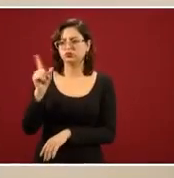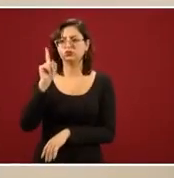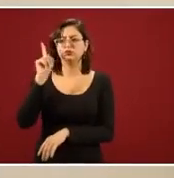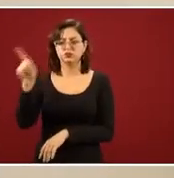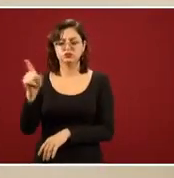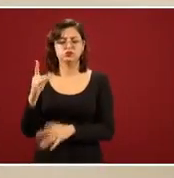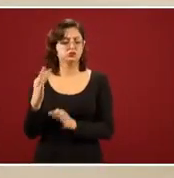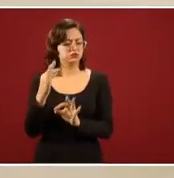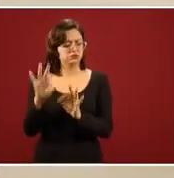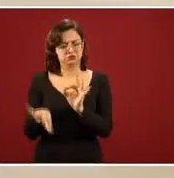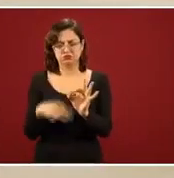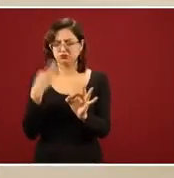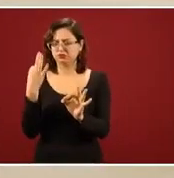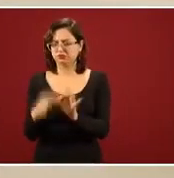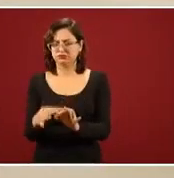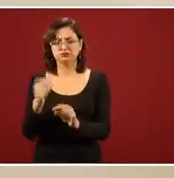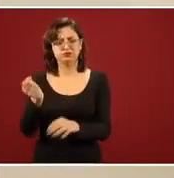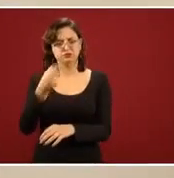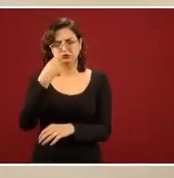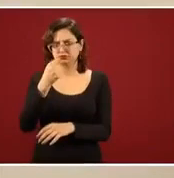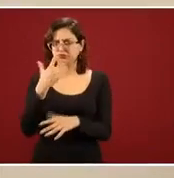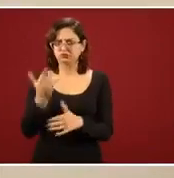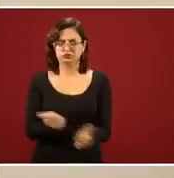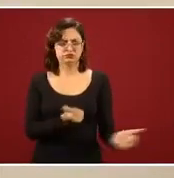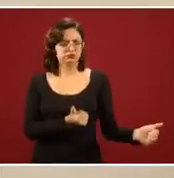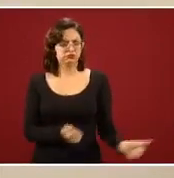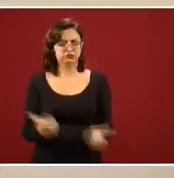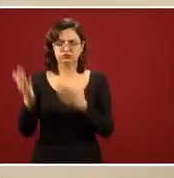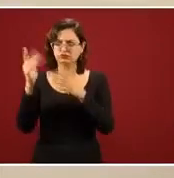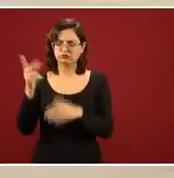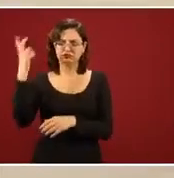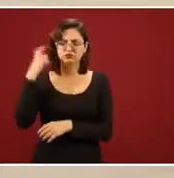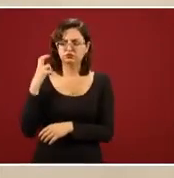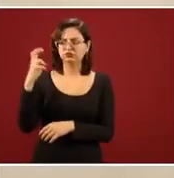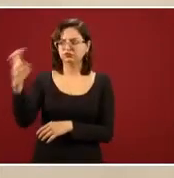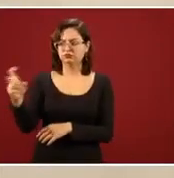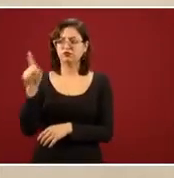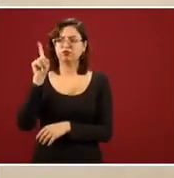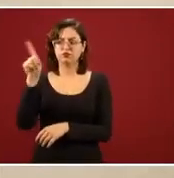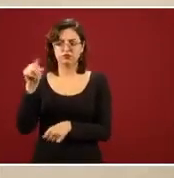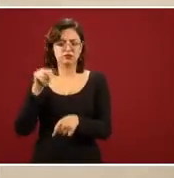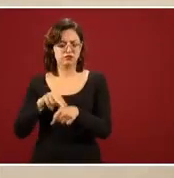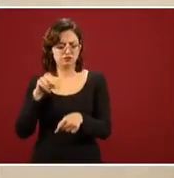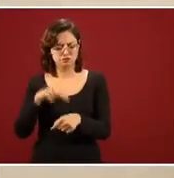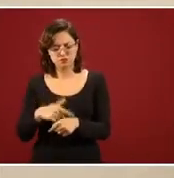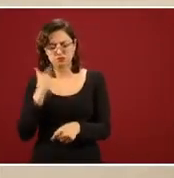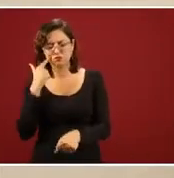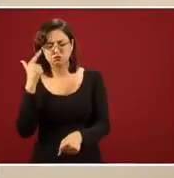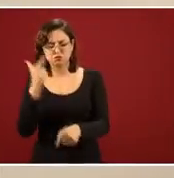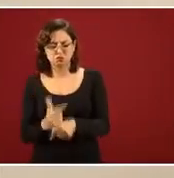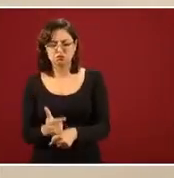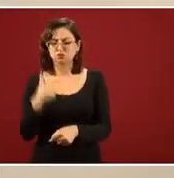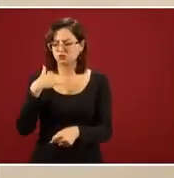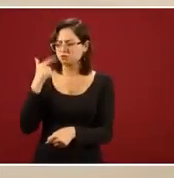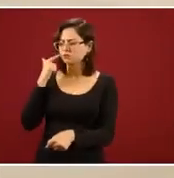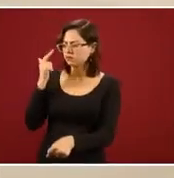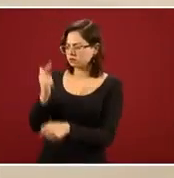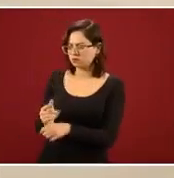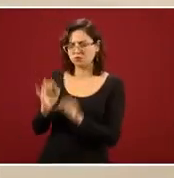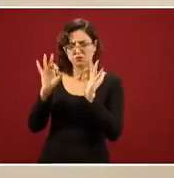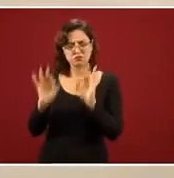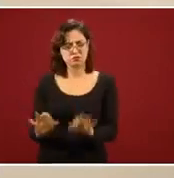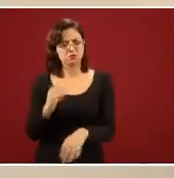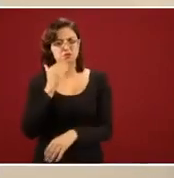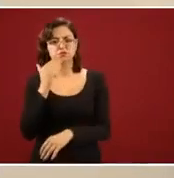su quimioterapia y se trasladó en óptimas condiciones de salud, verificado por su médico tratante y por mí como jefe de servicio.